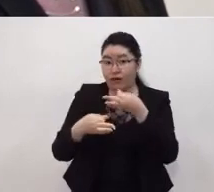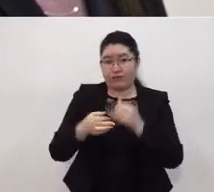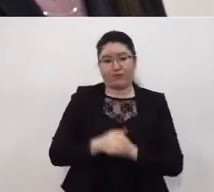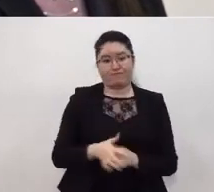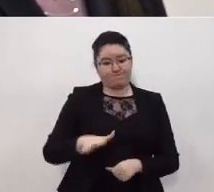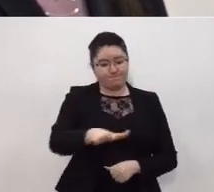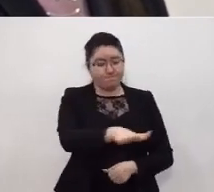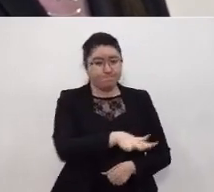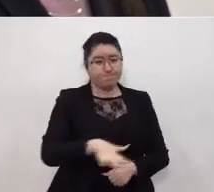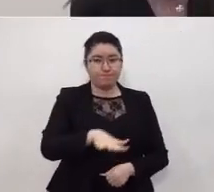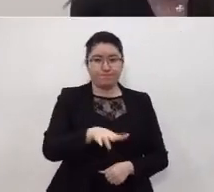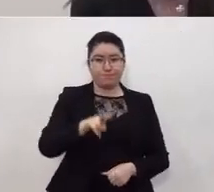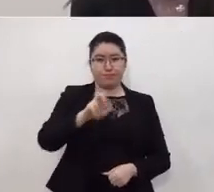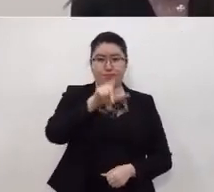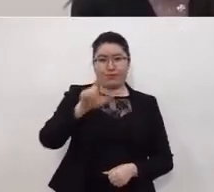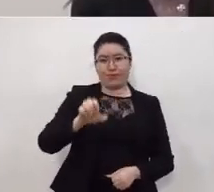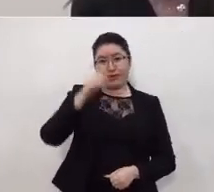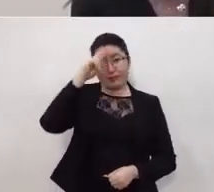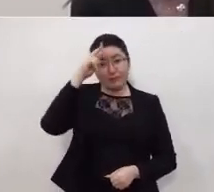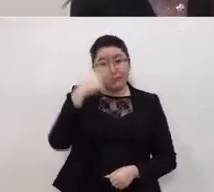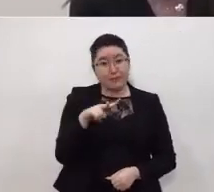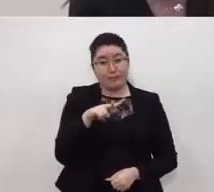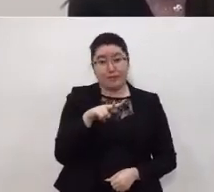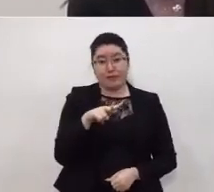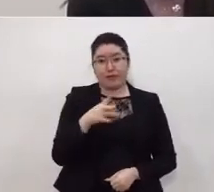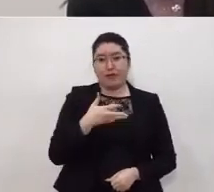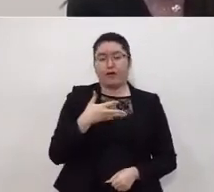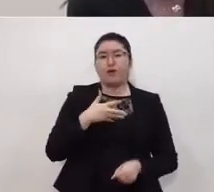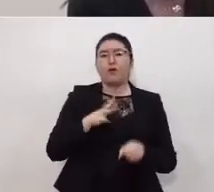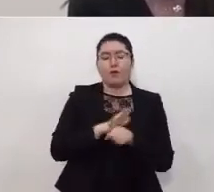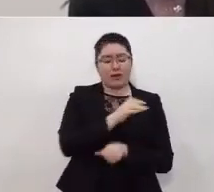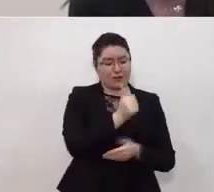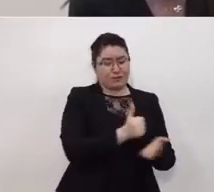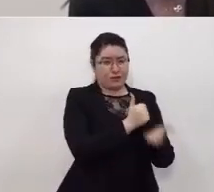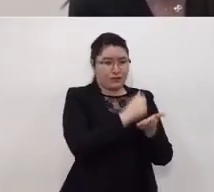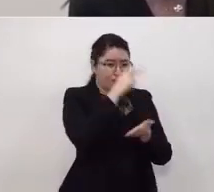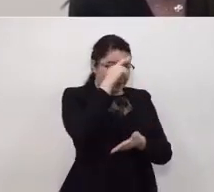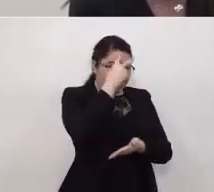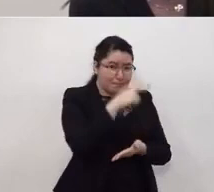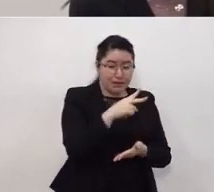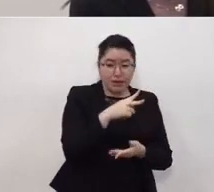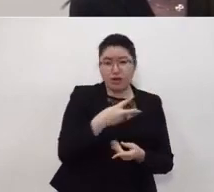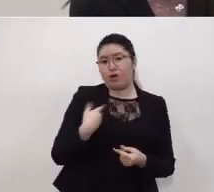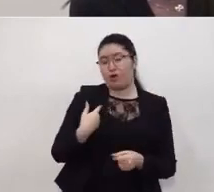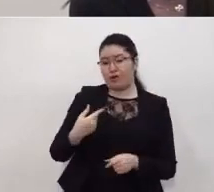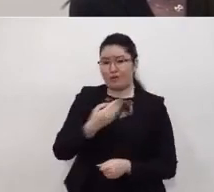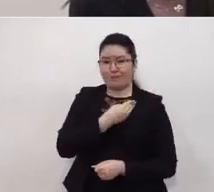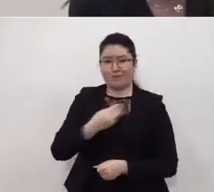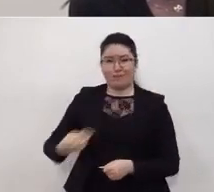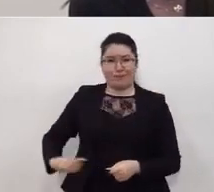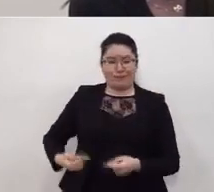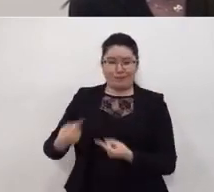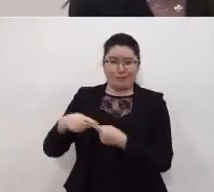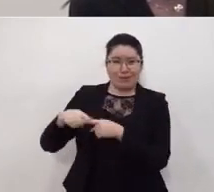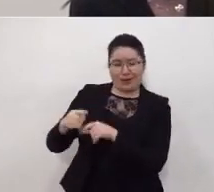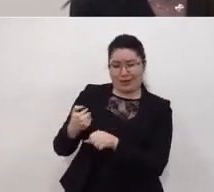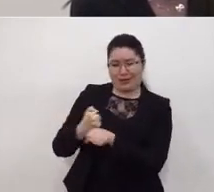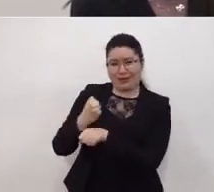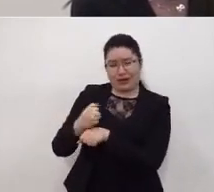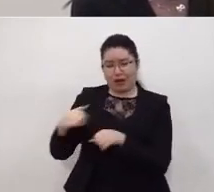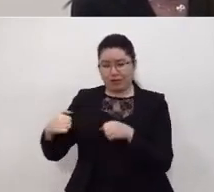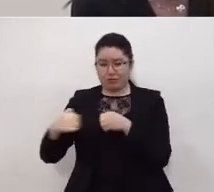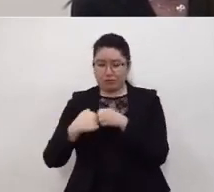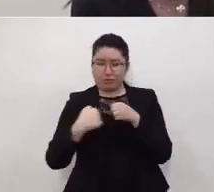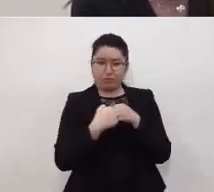la zona metropolitana del Valle de México, que se compone de la Ciudad de México y los diversos municipios conurbados